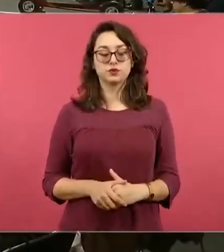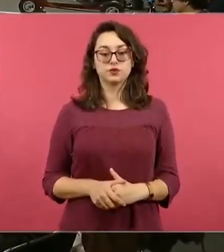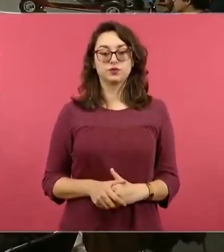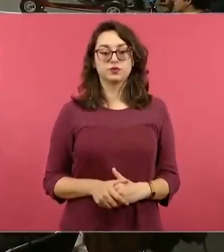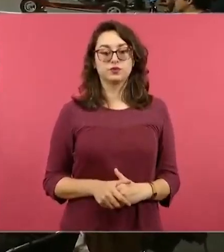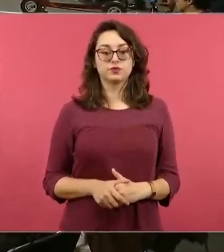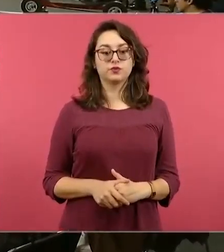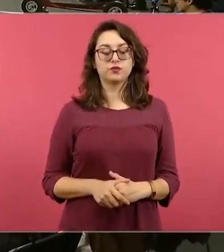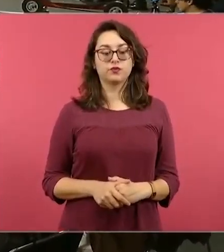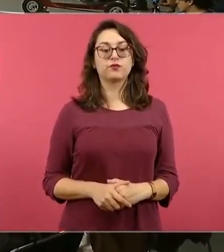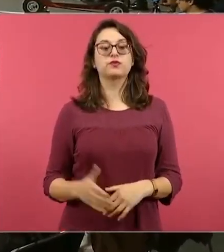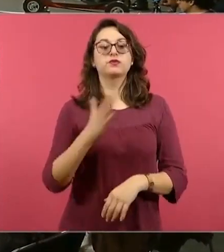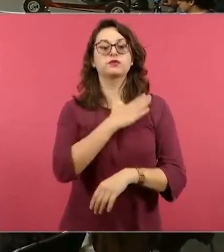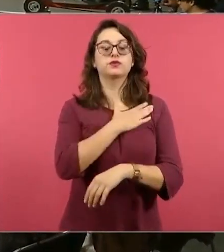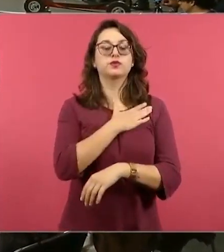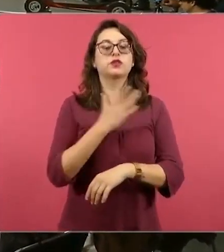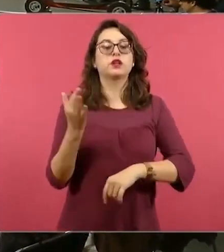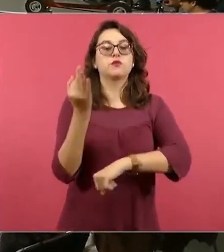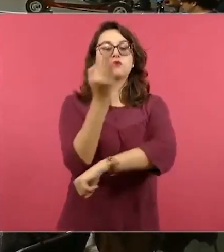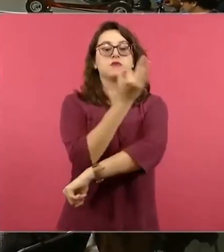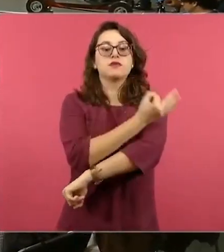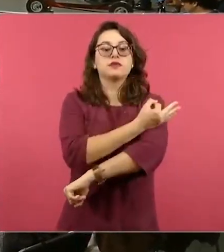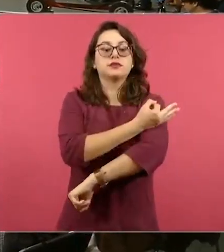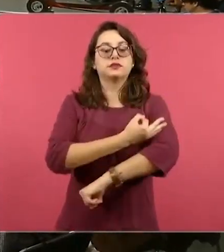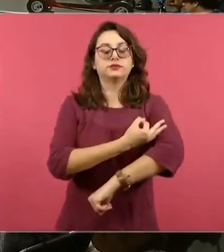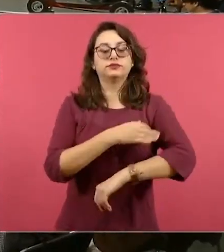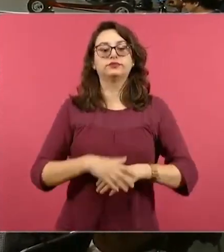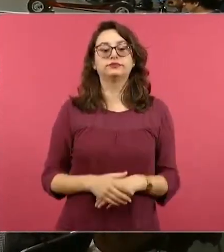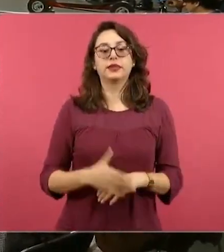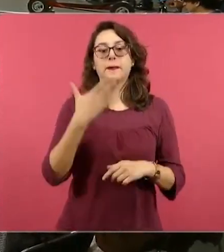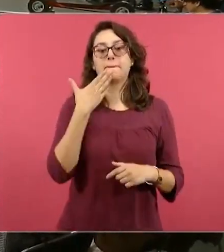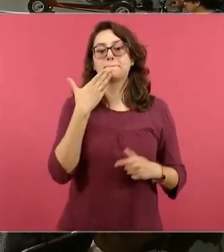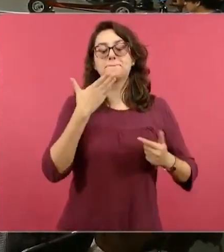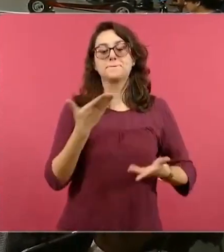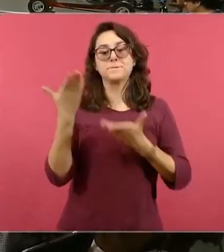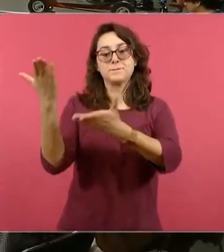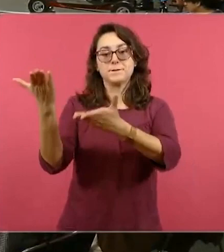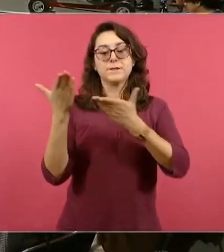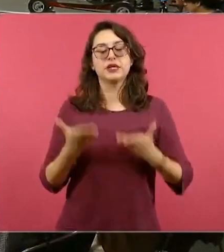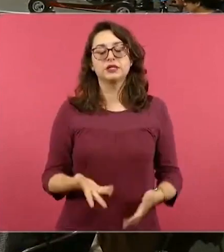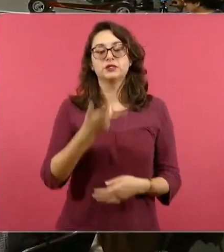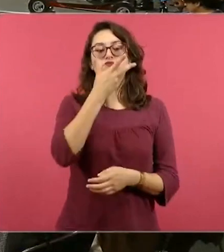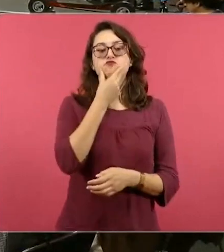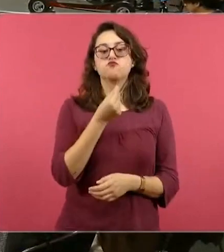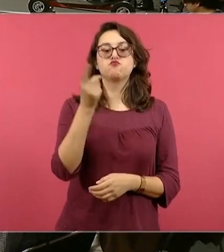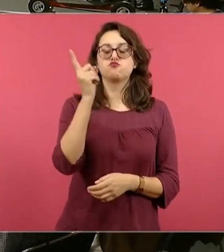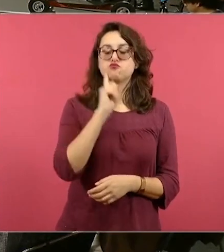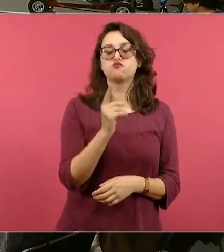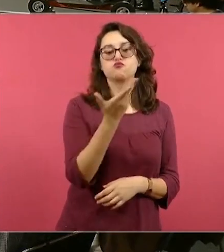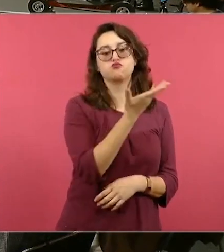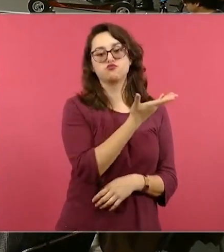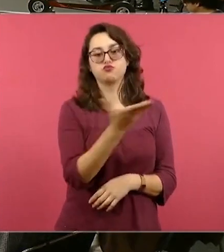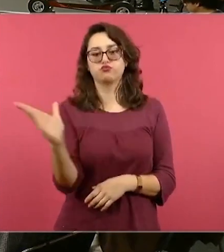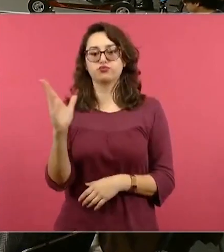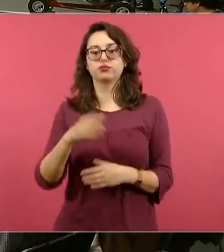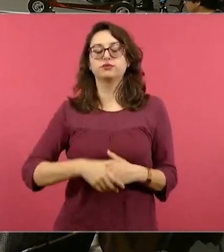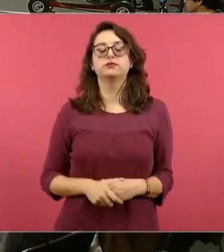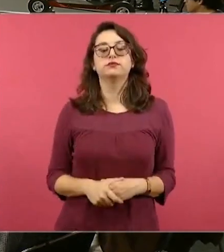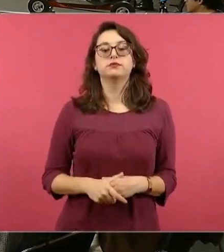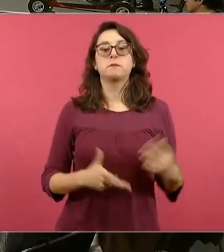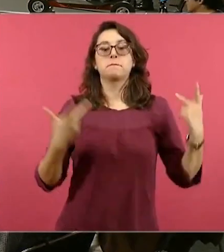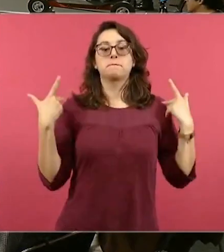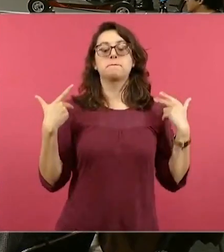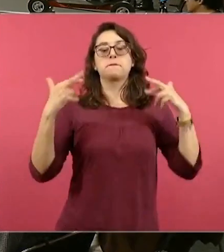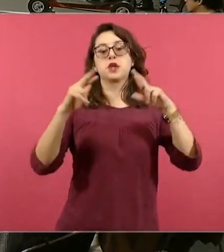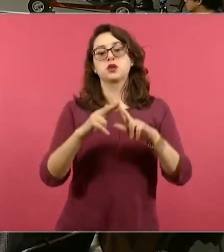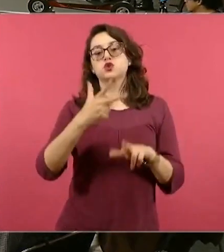Sí, buenas tardes, bienvenidos y bienvenidas. Un saludo a maestras, maestros,